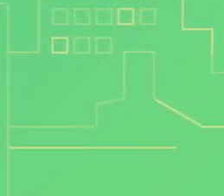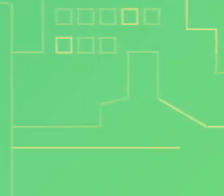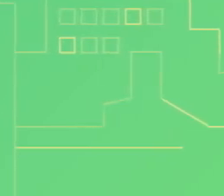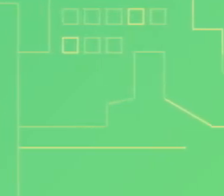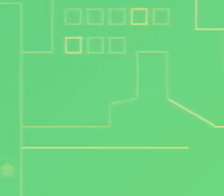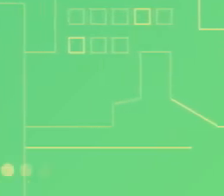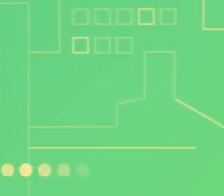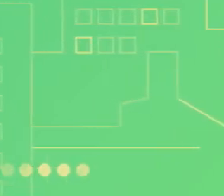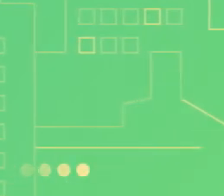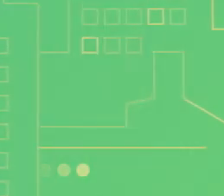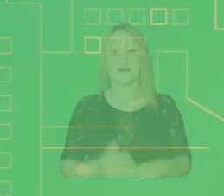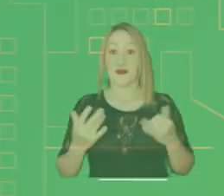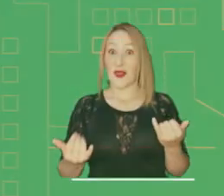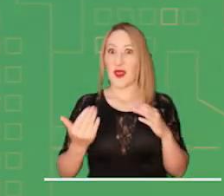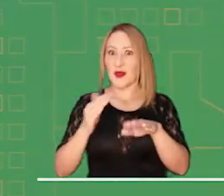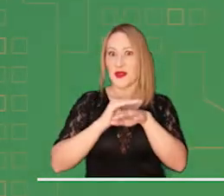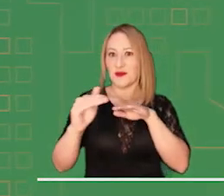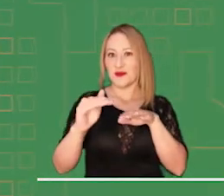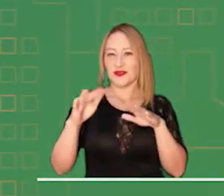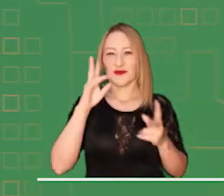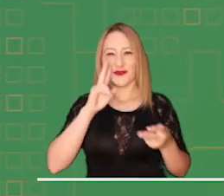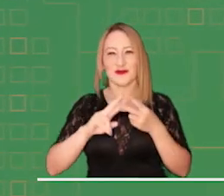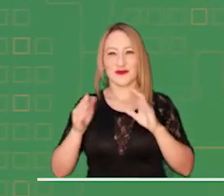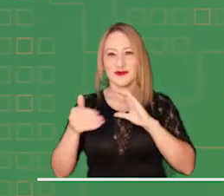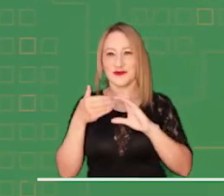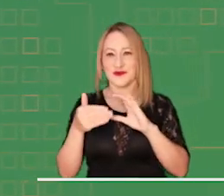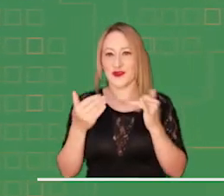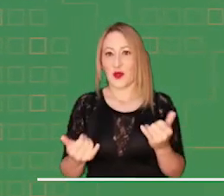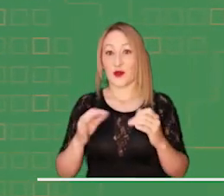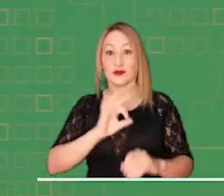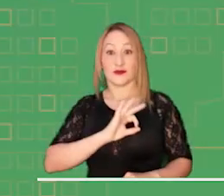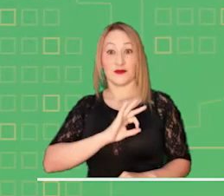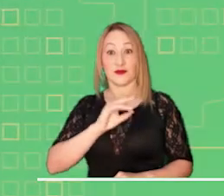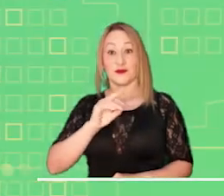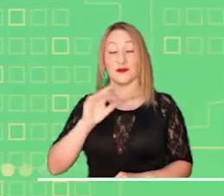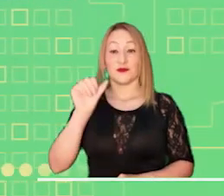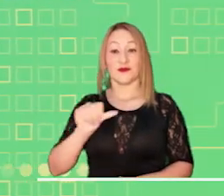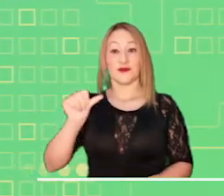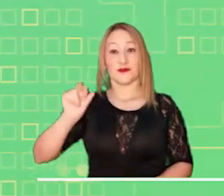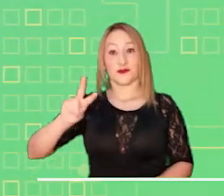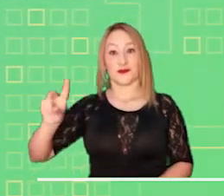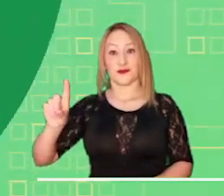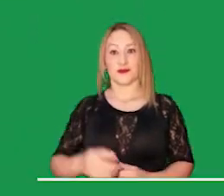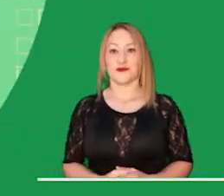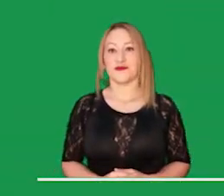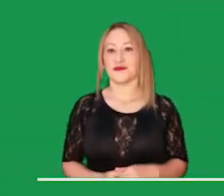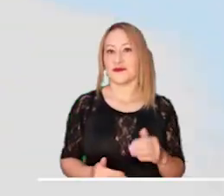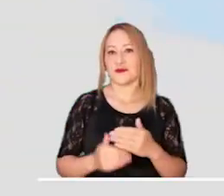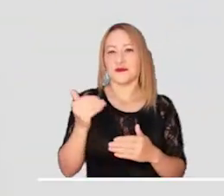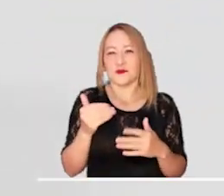A continuación los invitamos a conocer el pronóstico del tiempo de la mañana de hoy, sábado 21 de agosto.